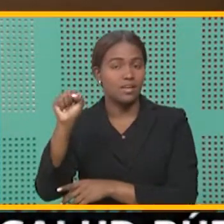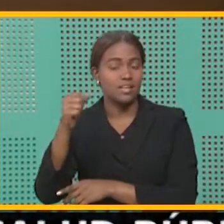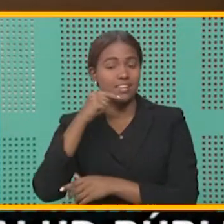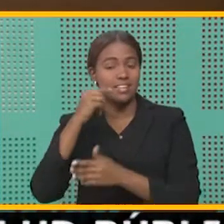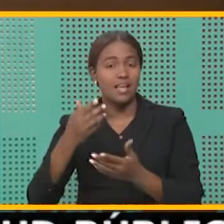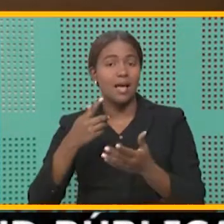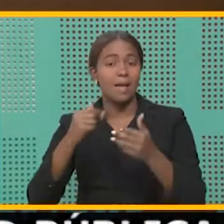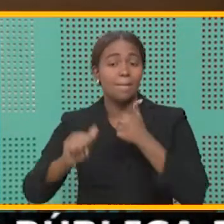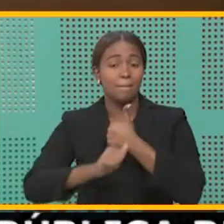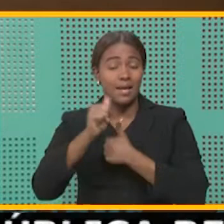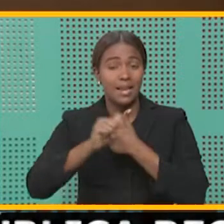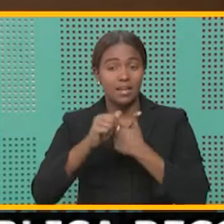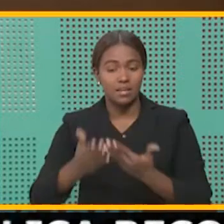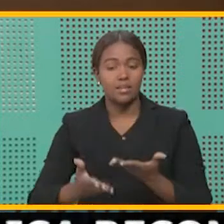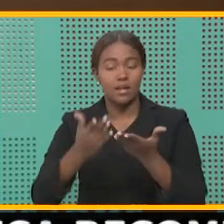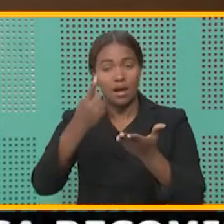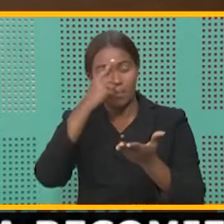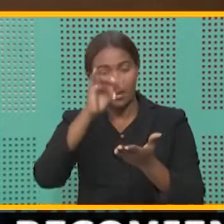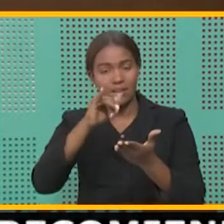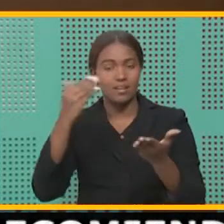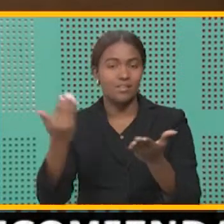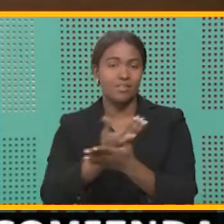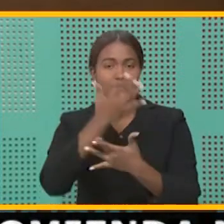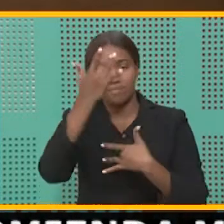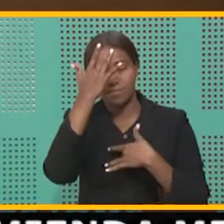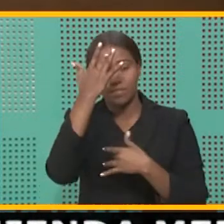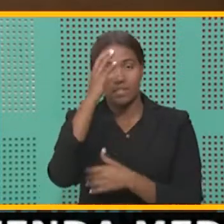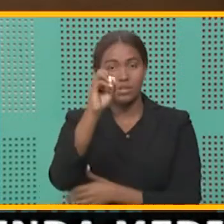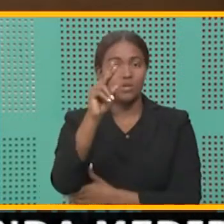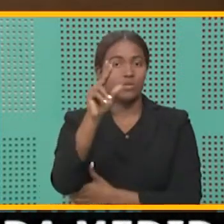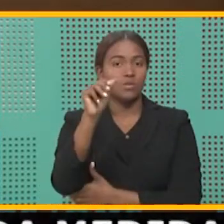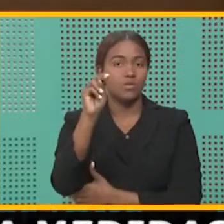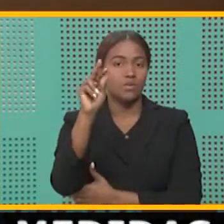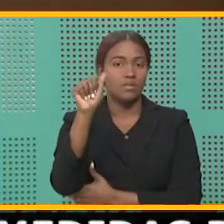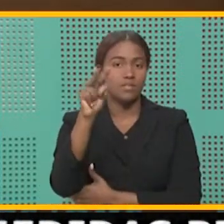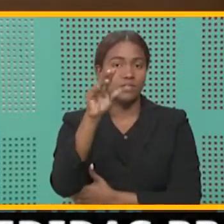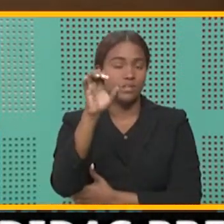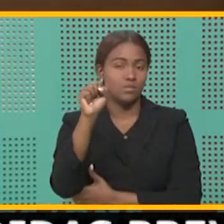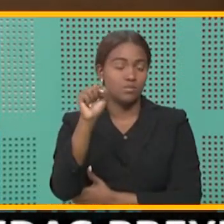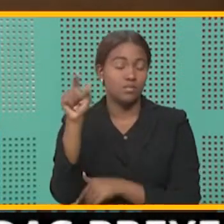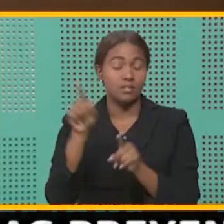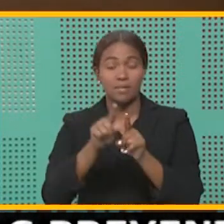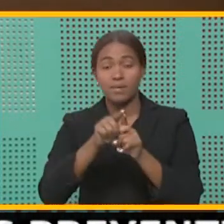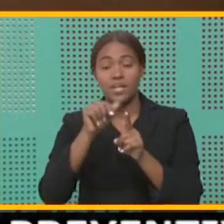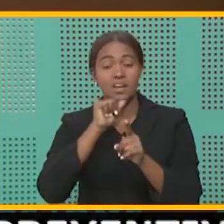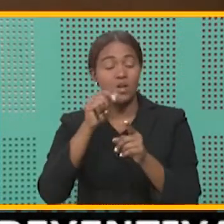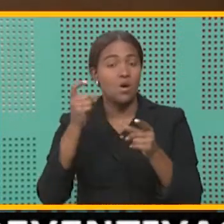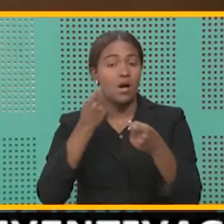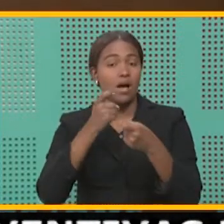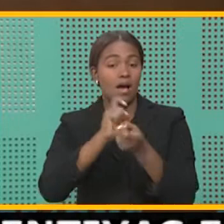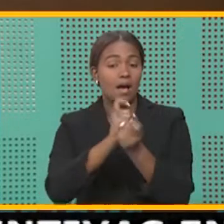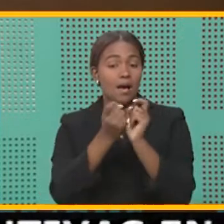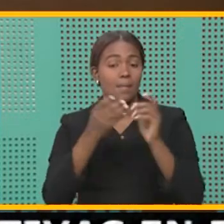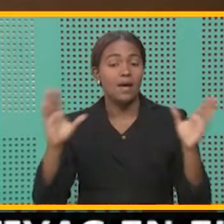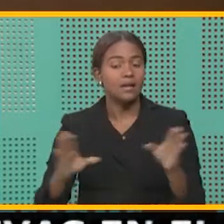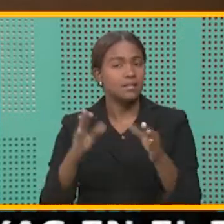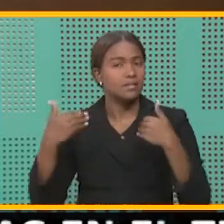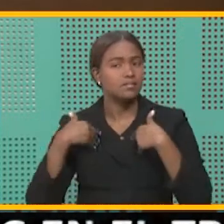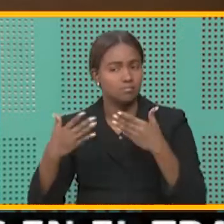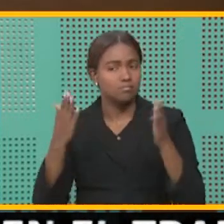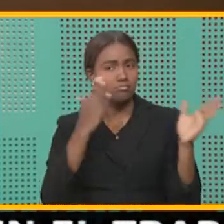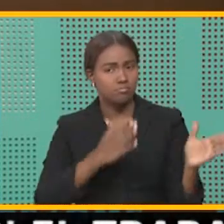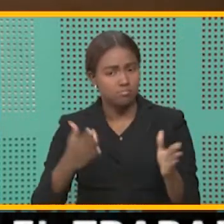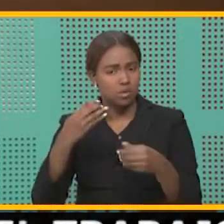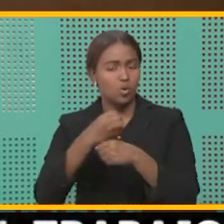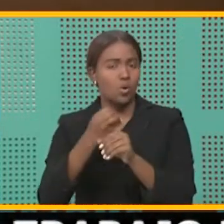planteada por este nuevo coronavirus. Tampoco cambia lo que está haciendo la organización y mucho menos